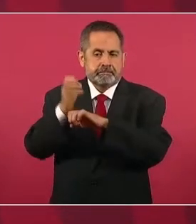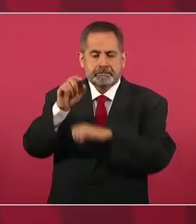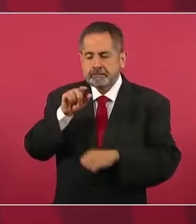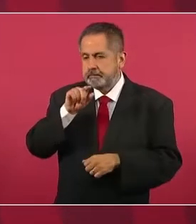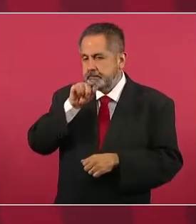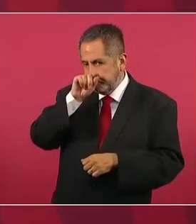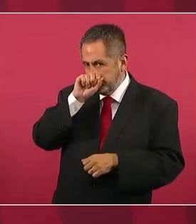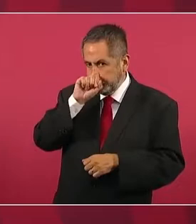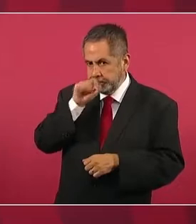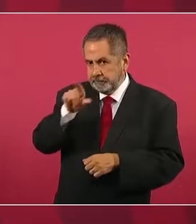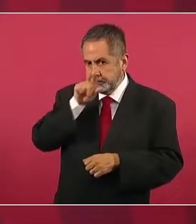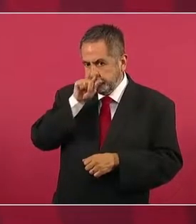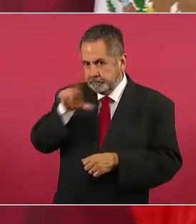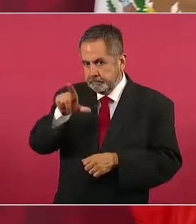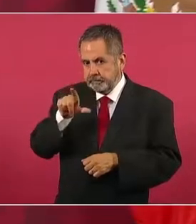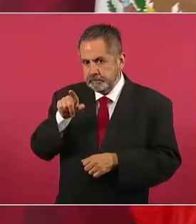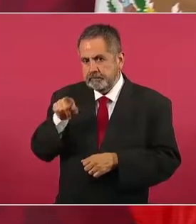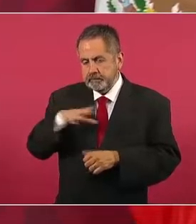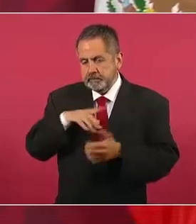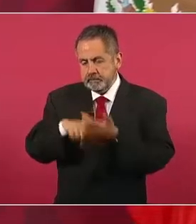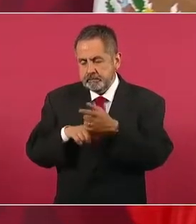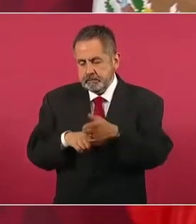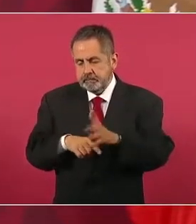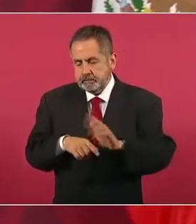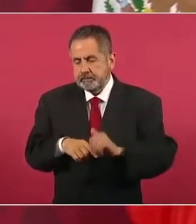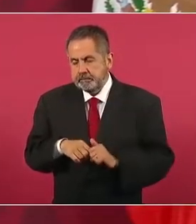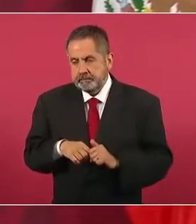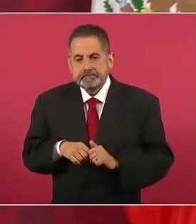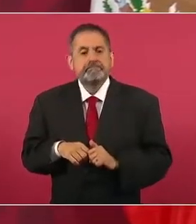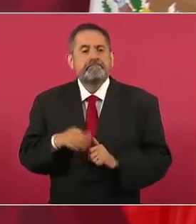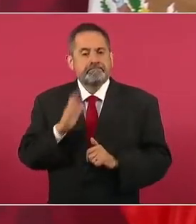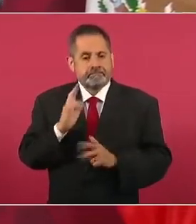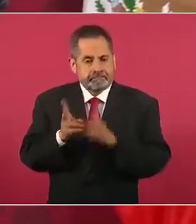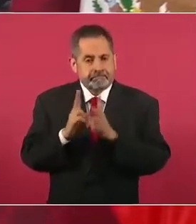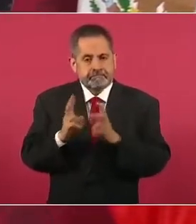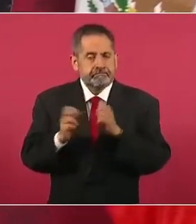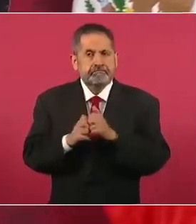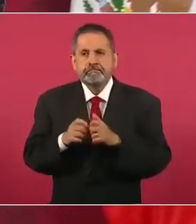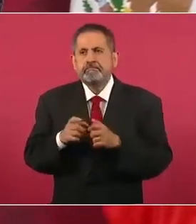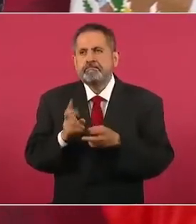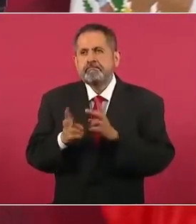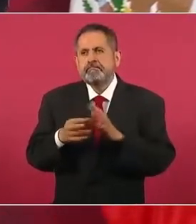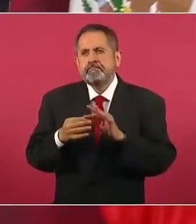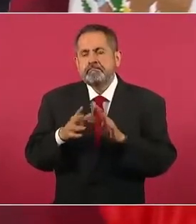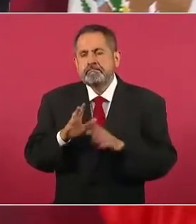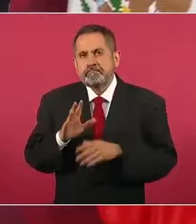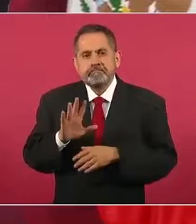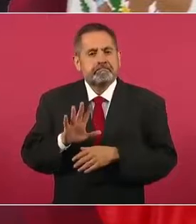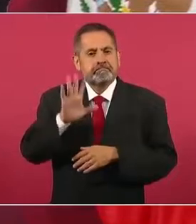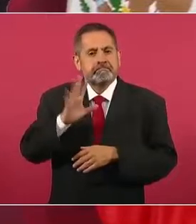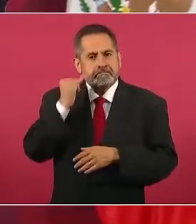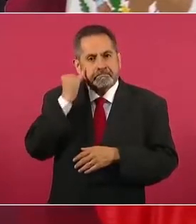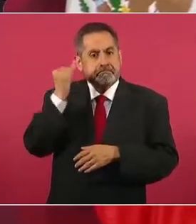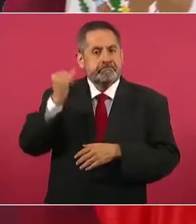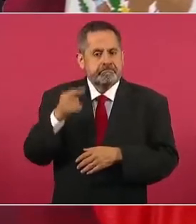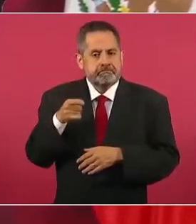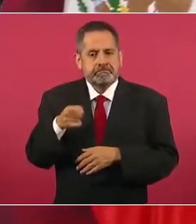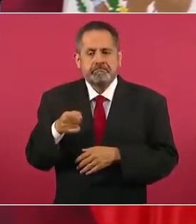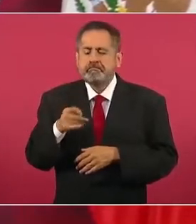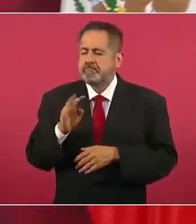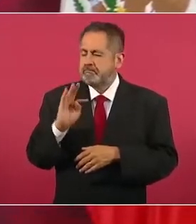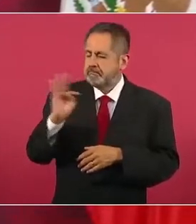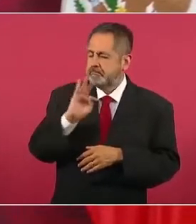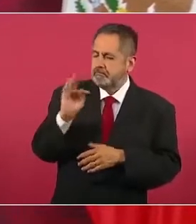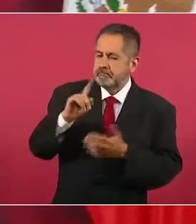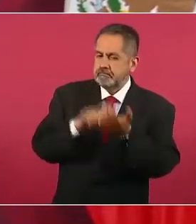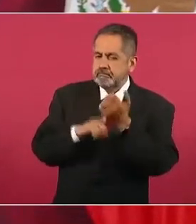se habló primero de que se podía tratar